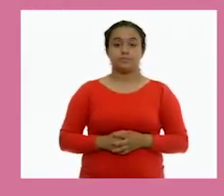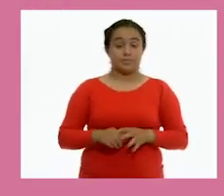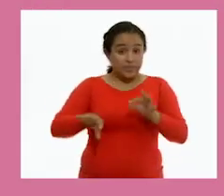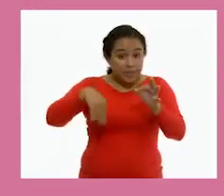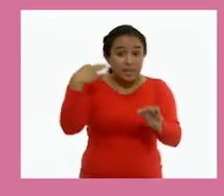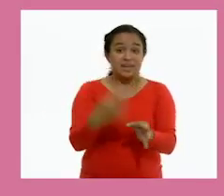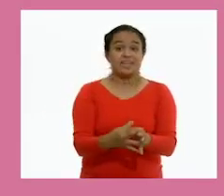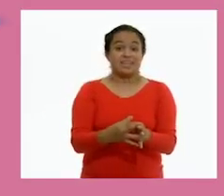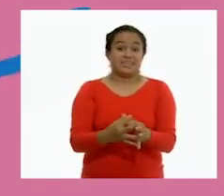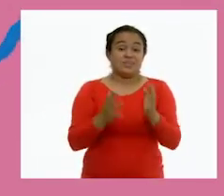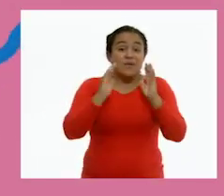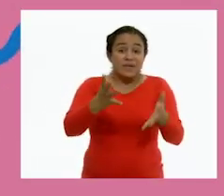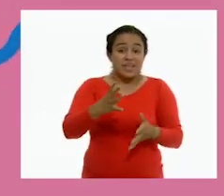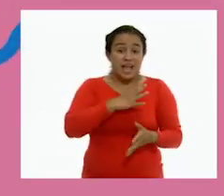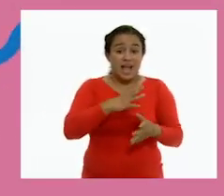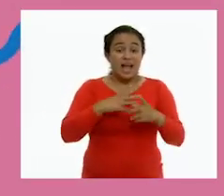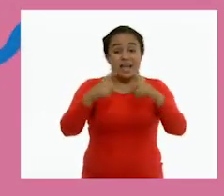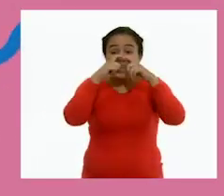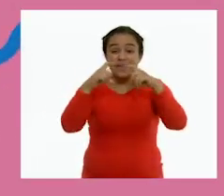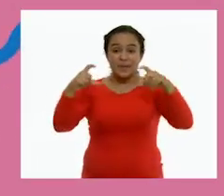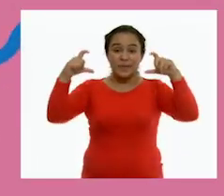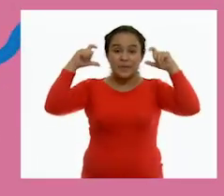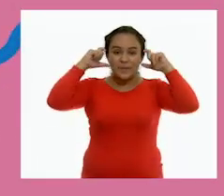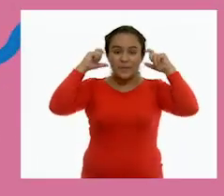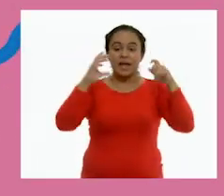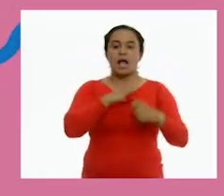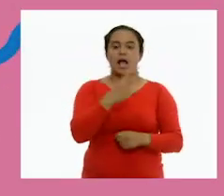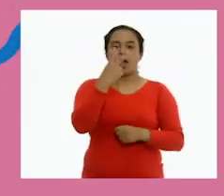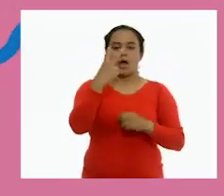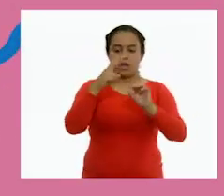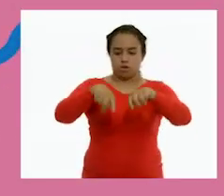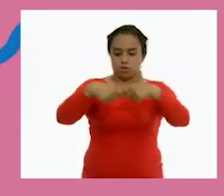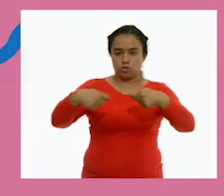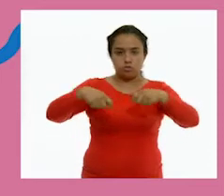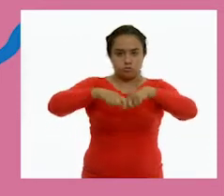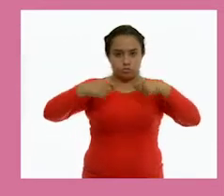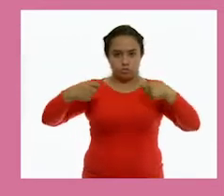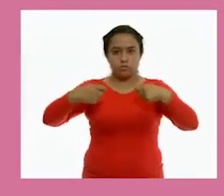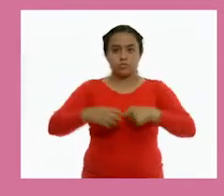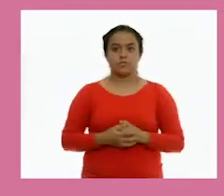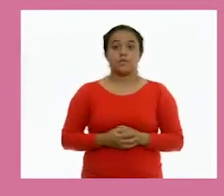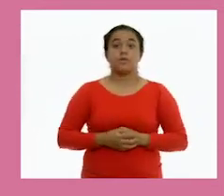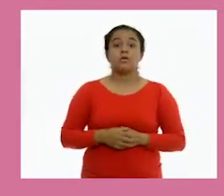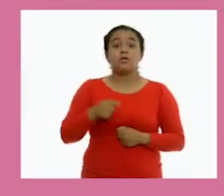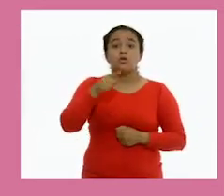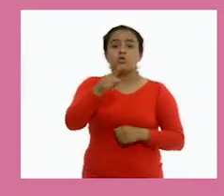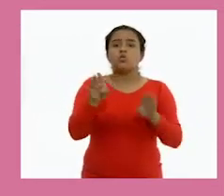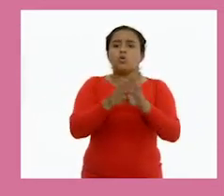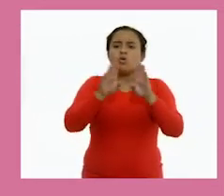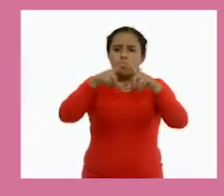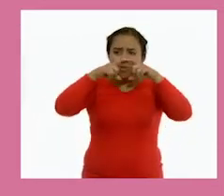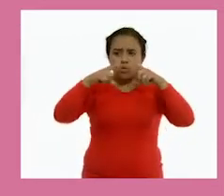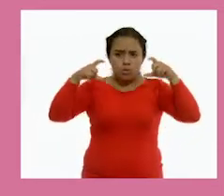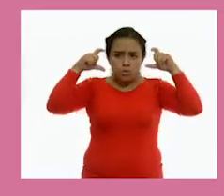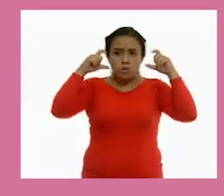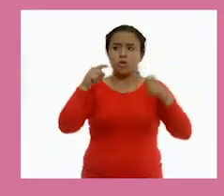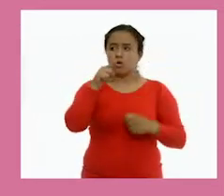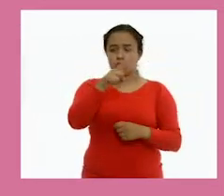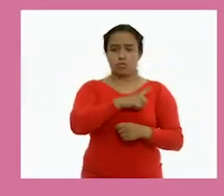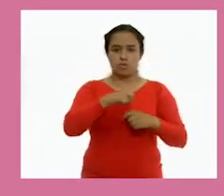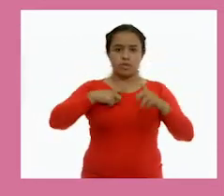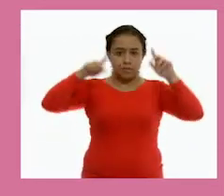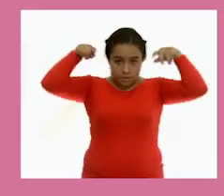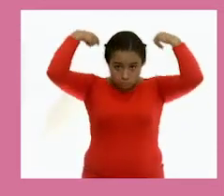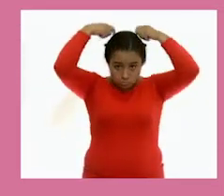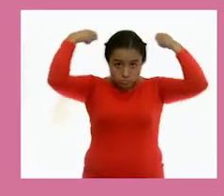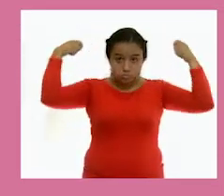¡Listo! Ya tienes un cubrebocas con dos pares de cuerdas. Para colocártelo, deberás amarrar las